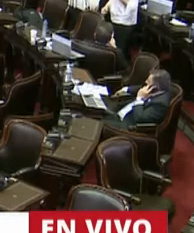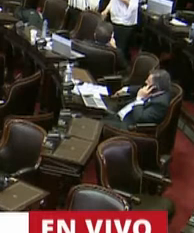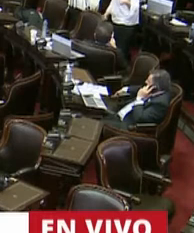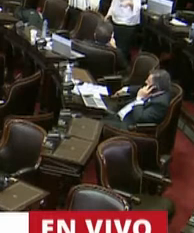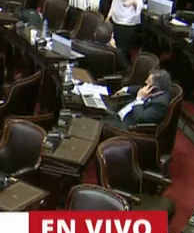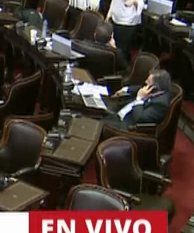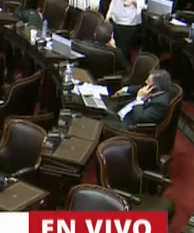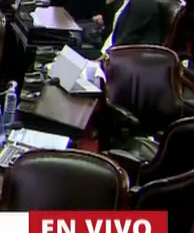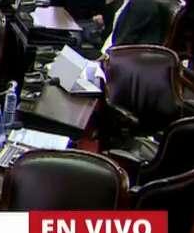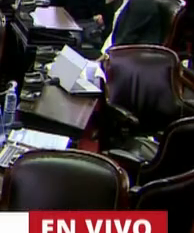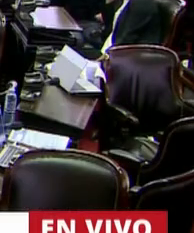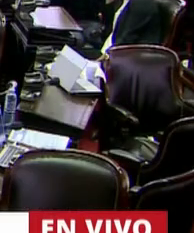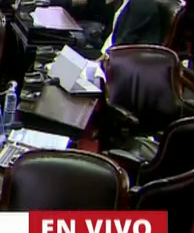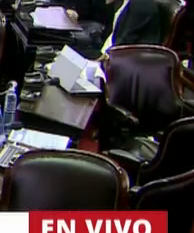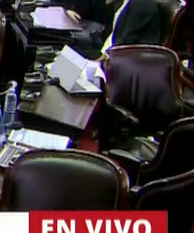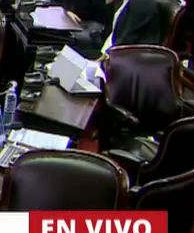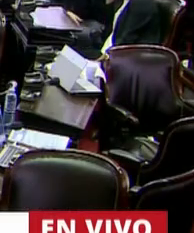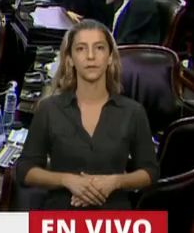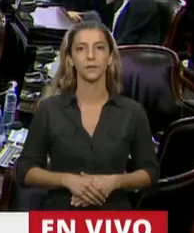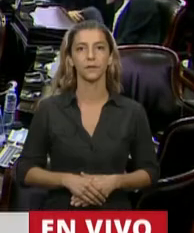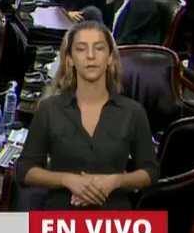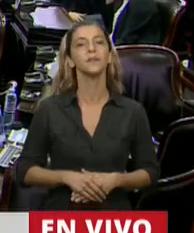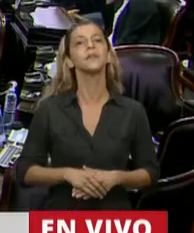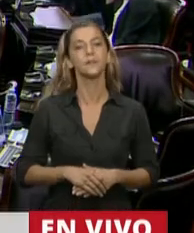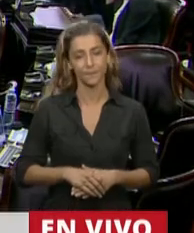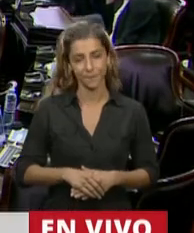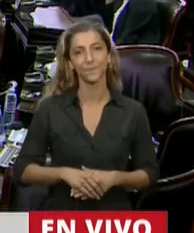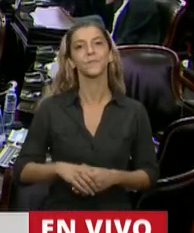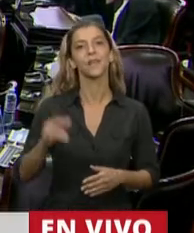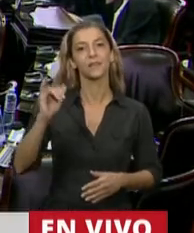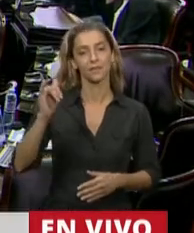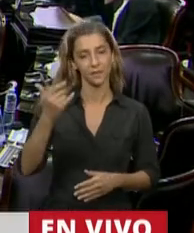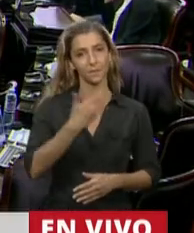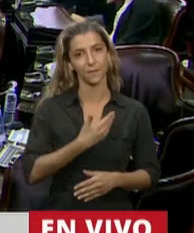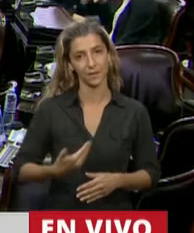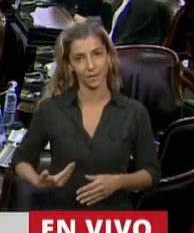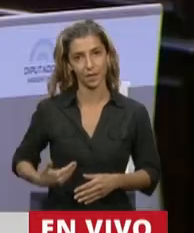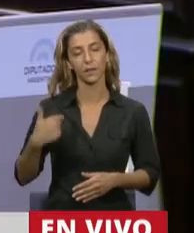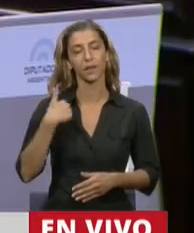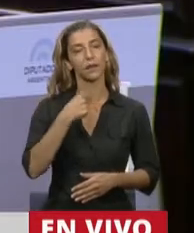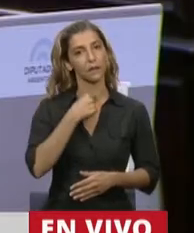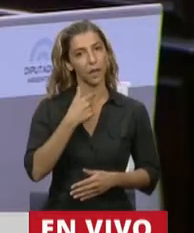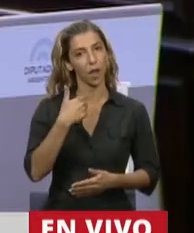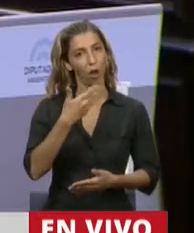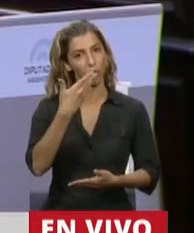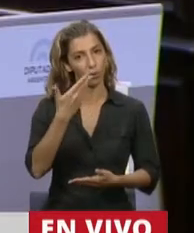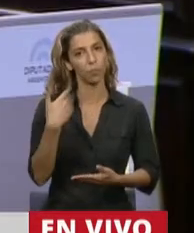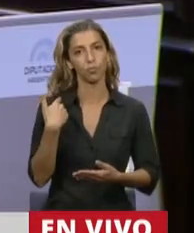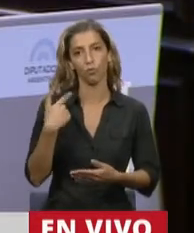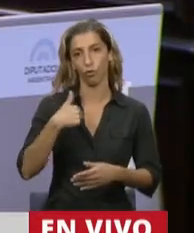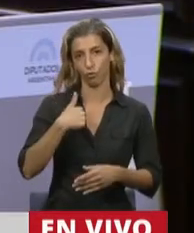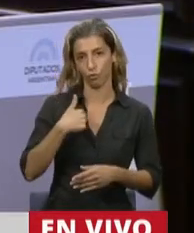Sí, Presidente. Mire, tomo la palabra porque fuimos aludidos, tanto mi compañera Romina del Pla como yo,